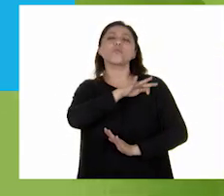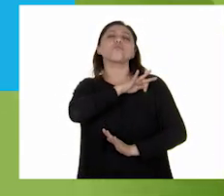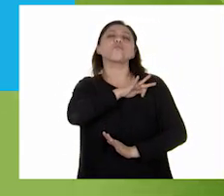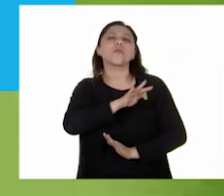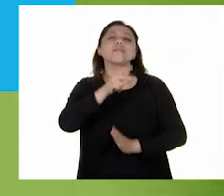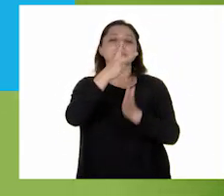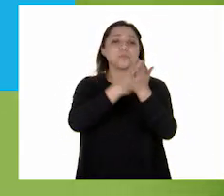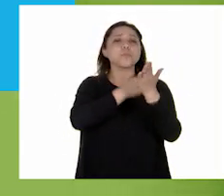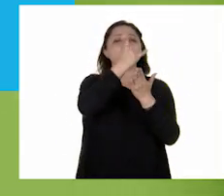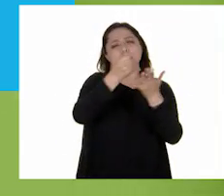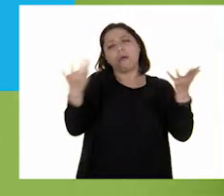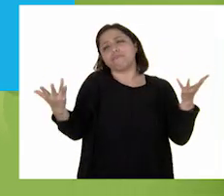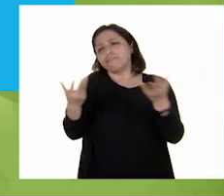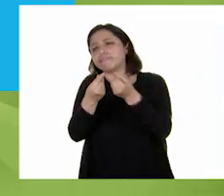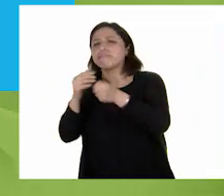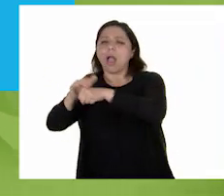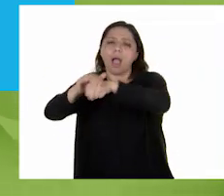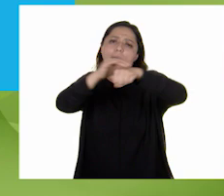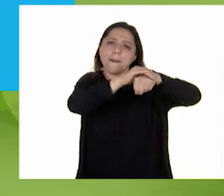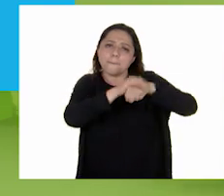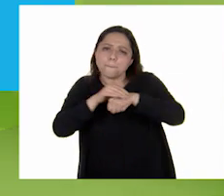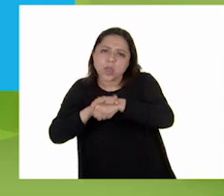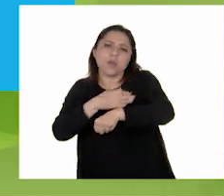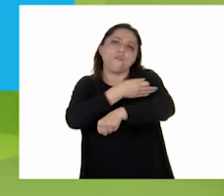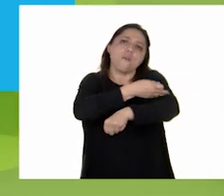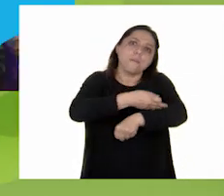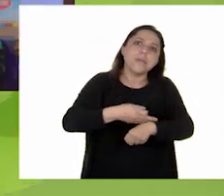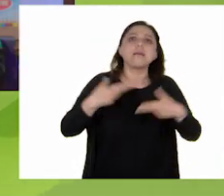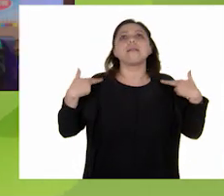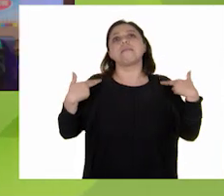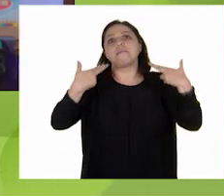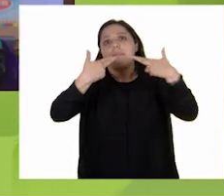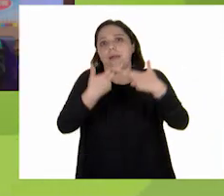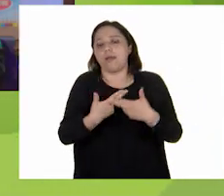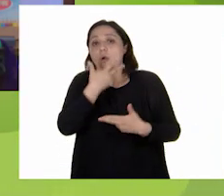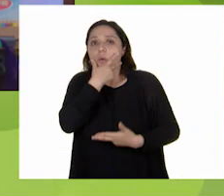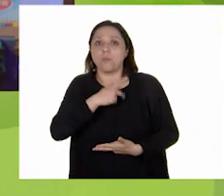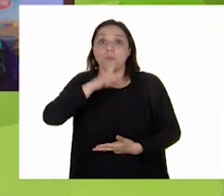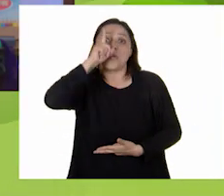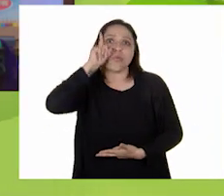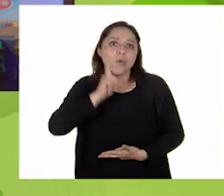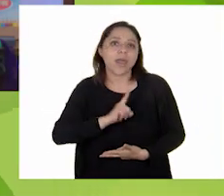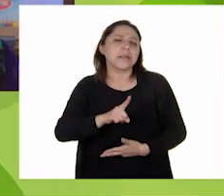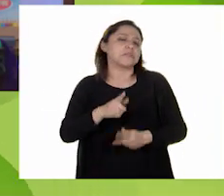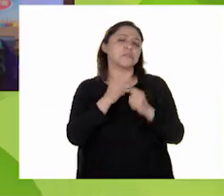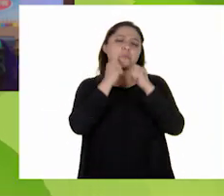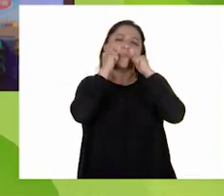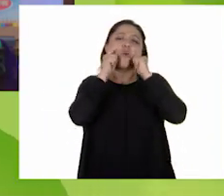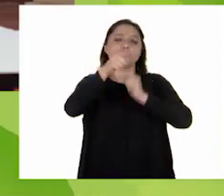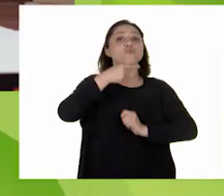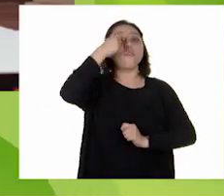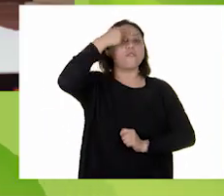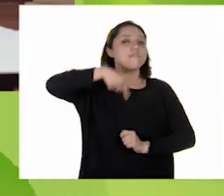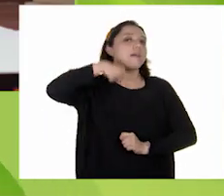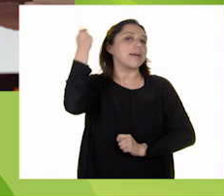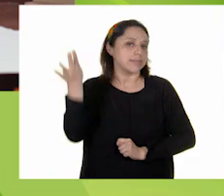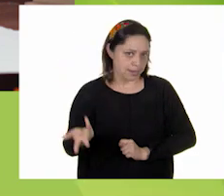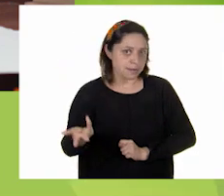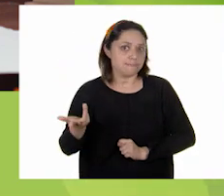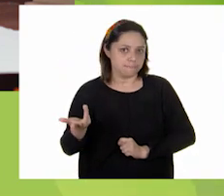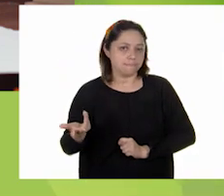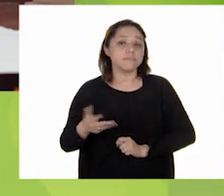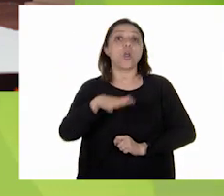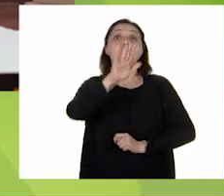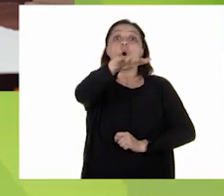tus proyectos con tus amigas, amigos, familia, maestras y maestros de la forma que sea más fácil para ti. Equipo,